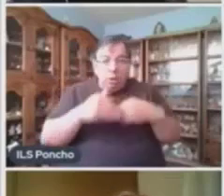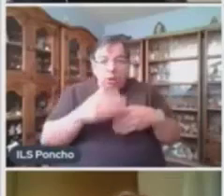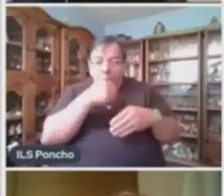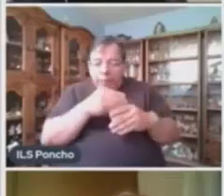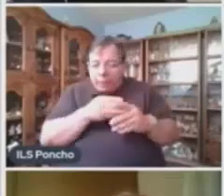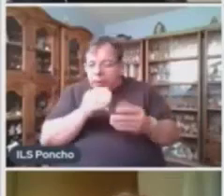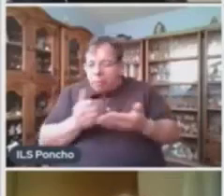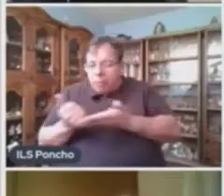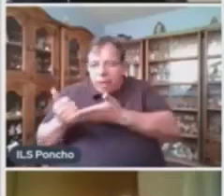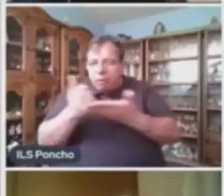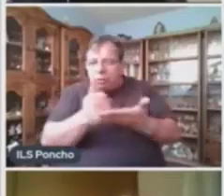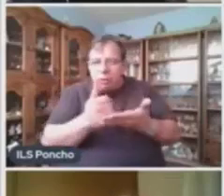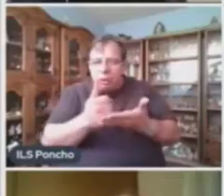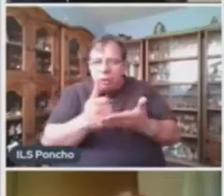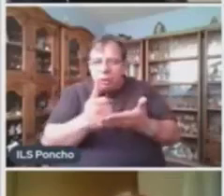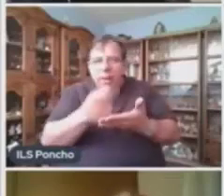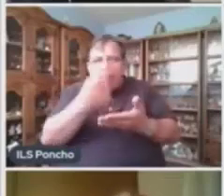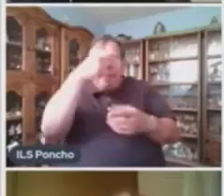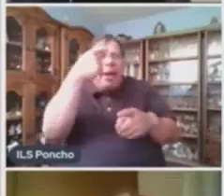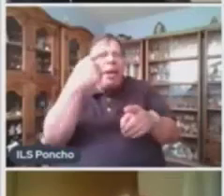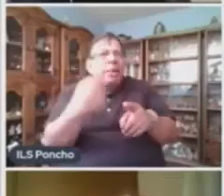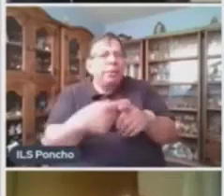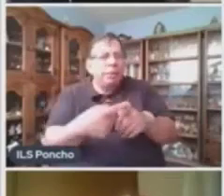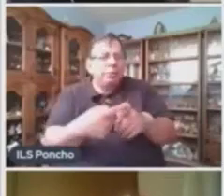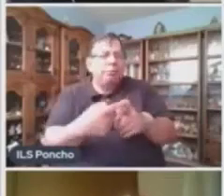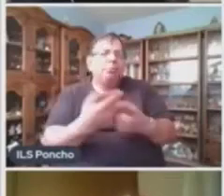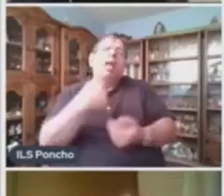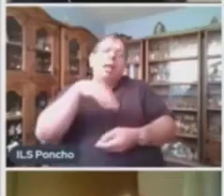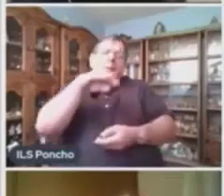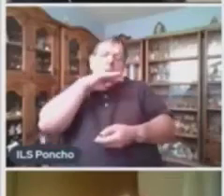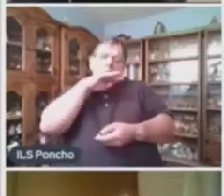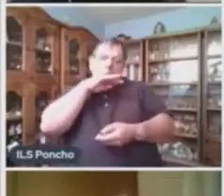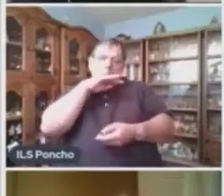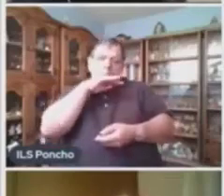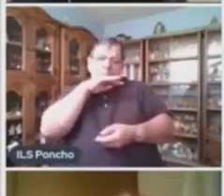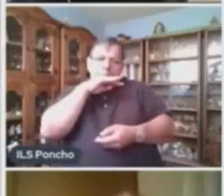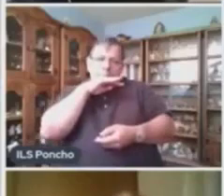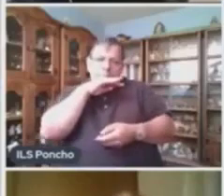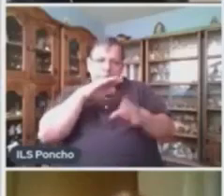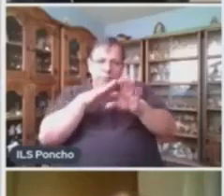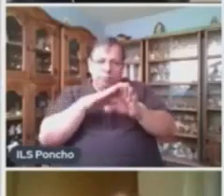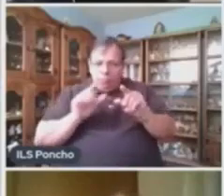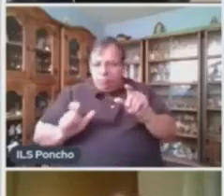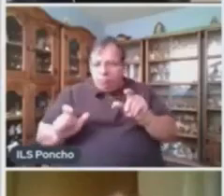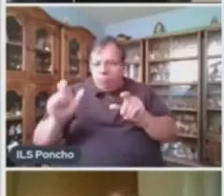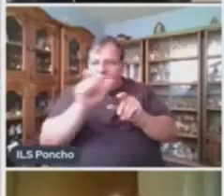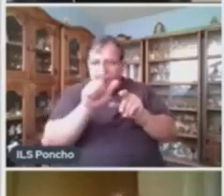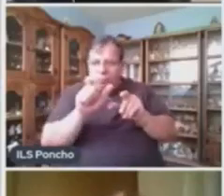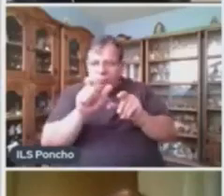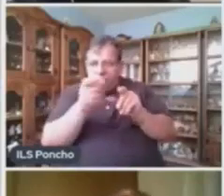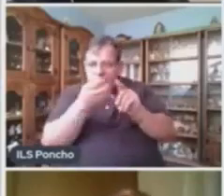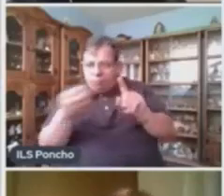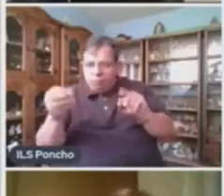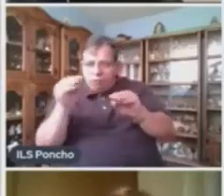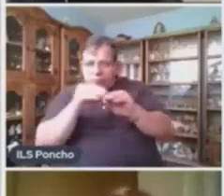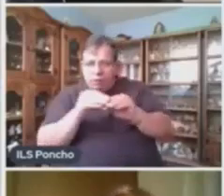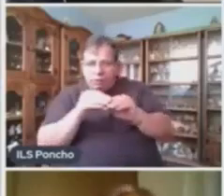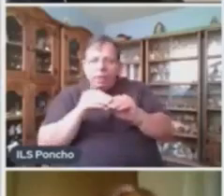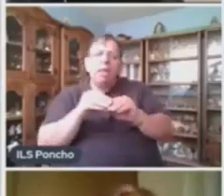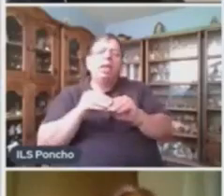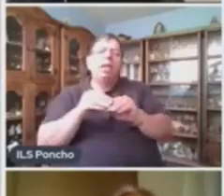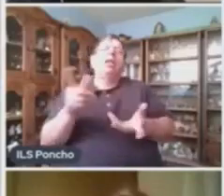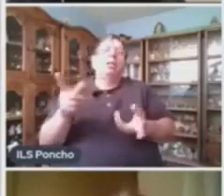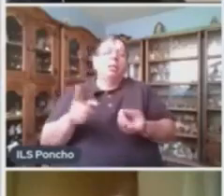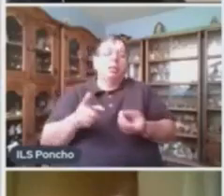Para quién Para su mamá Modificador circunstancial En la tienda de regalos